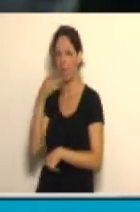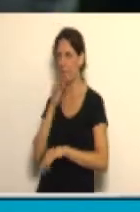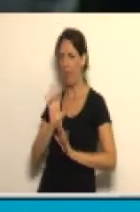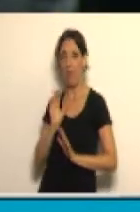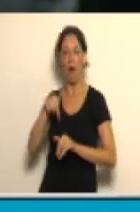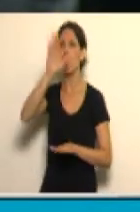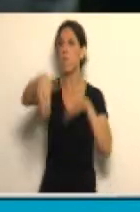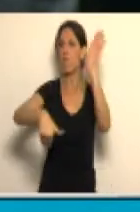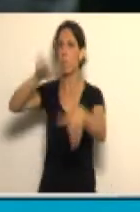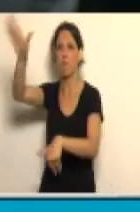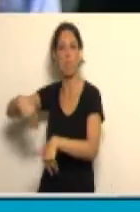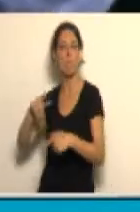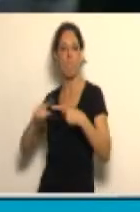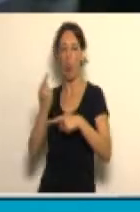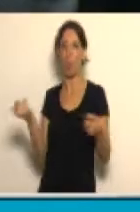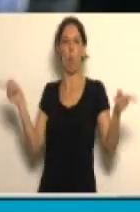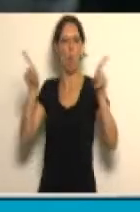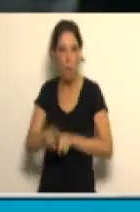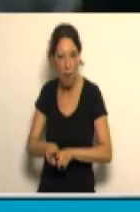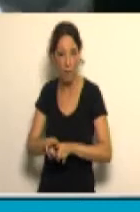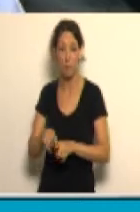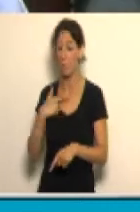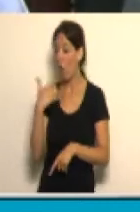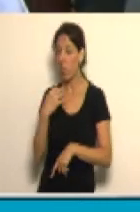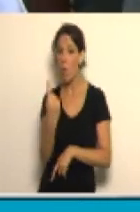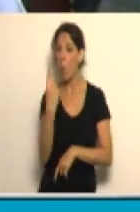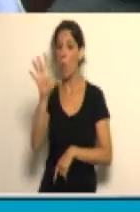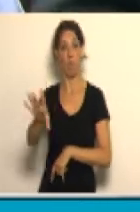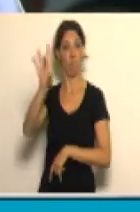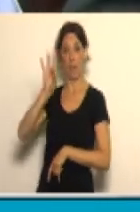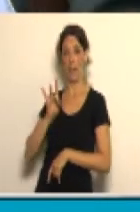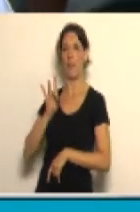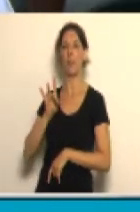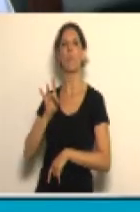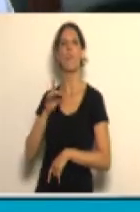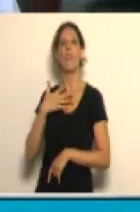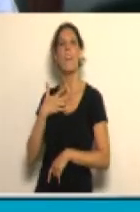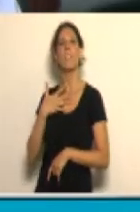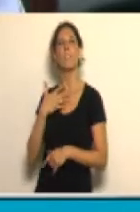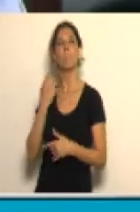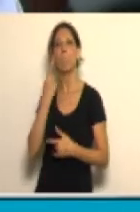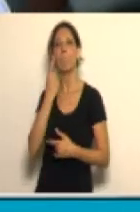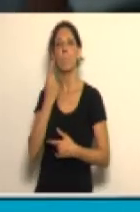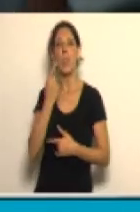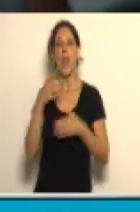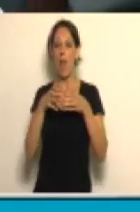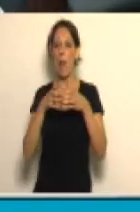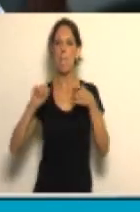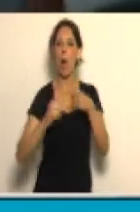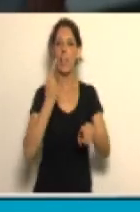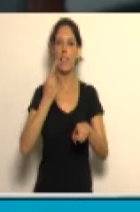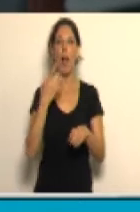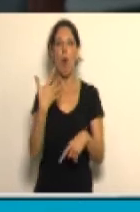cambiar la historia. Pero si tengo que elegir una, es haber puesto la política como la capacidad